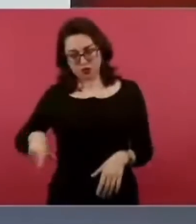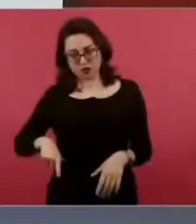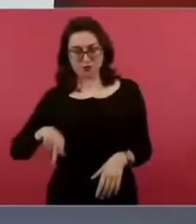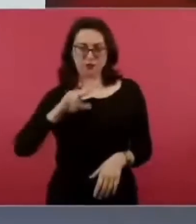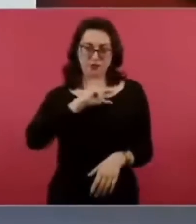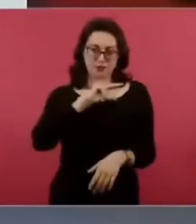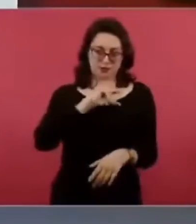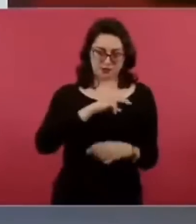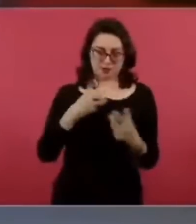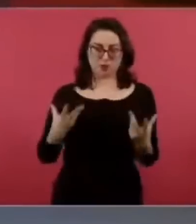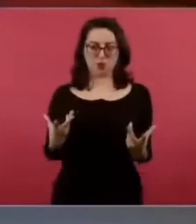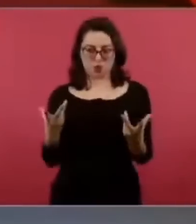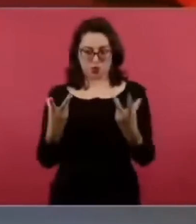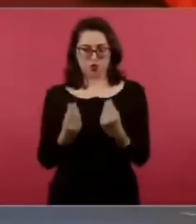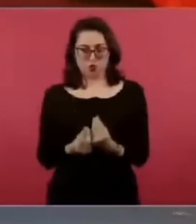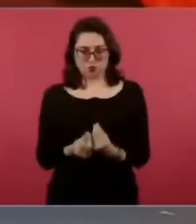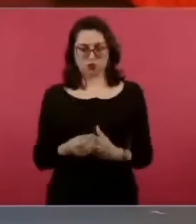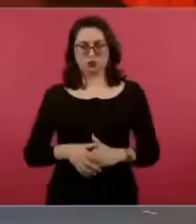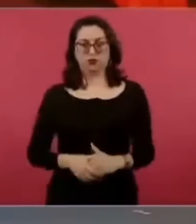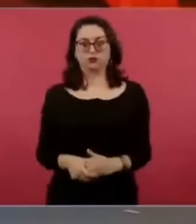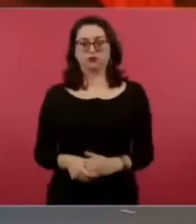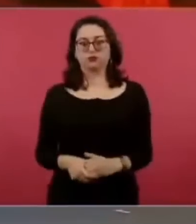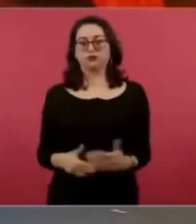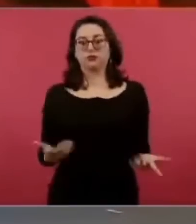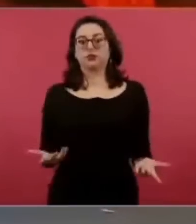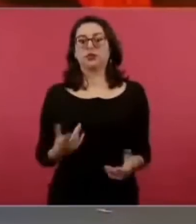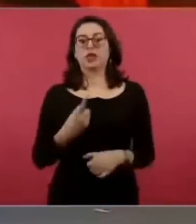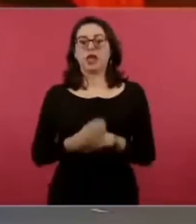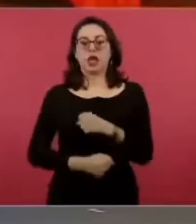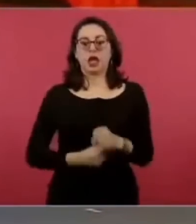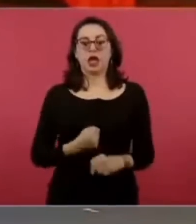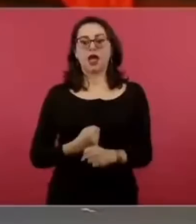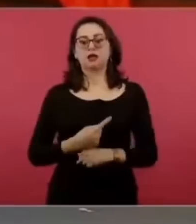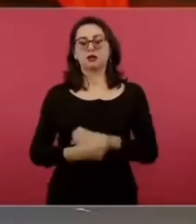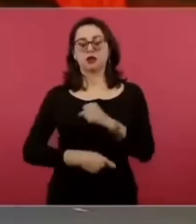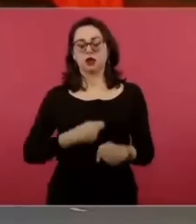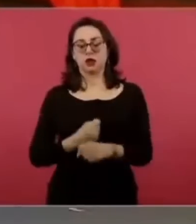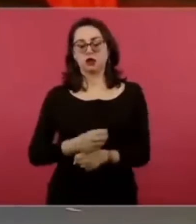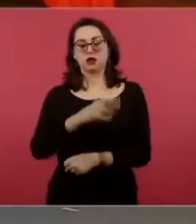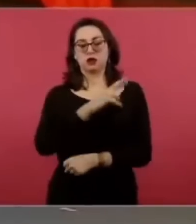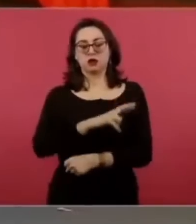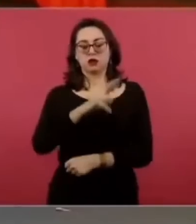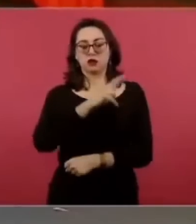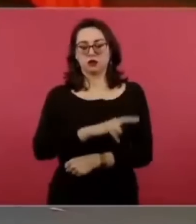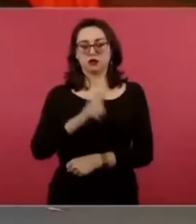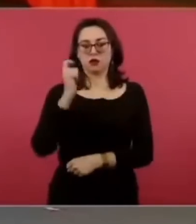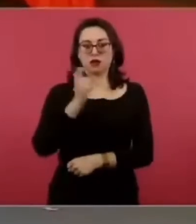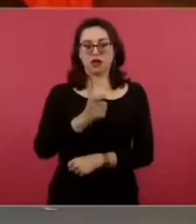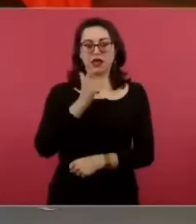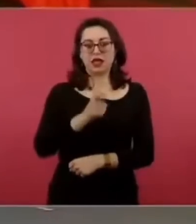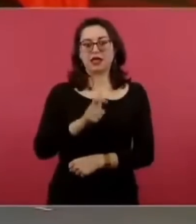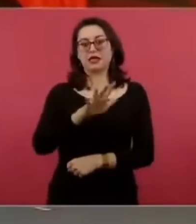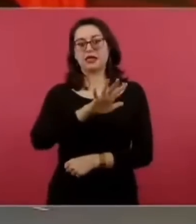igual 585 millones